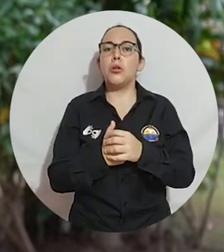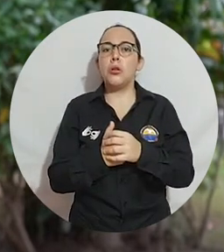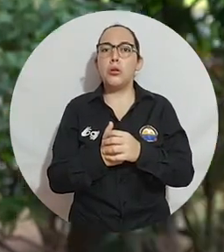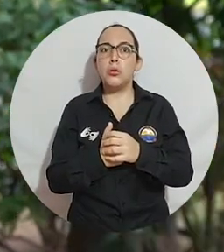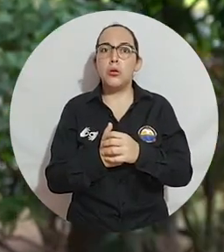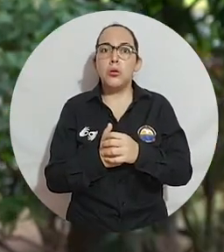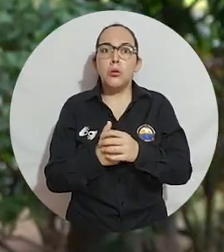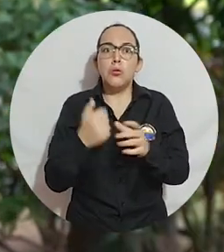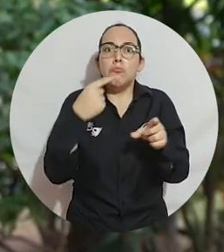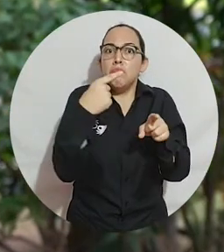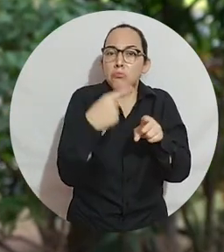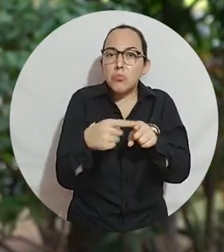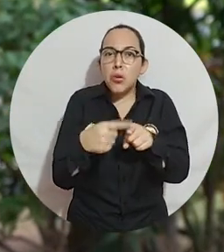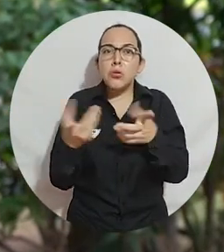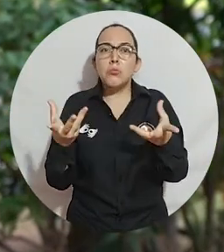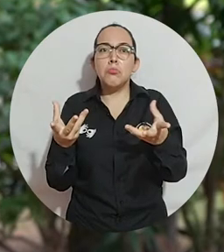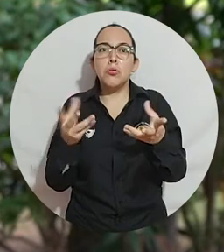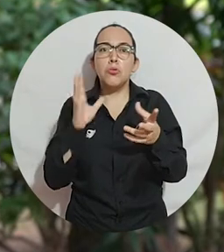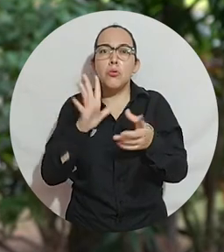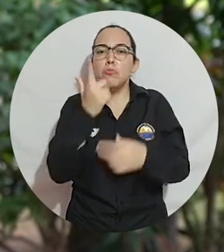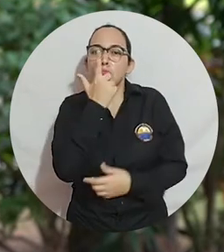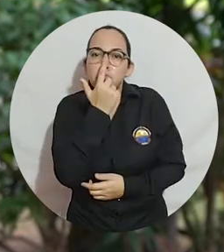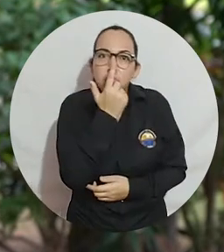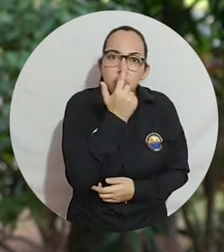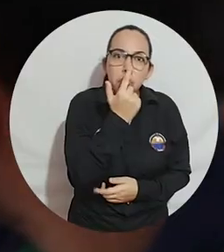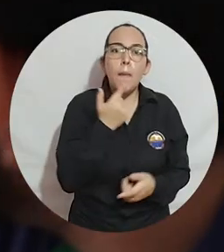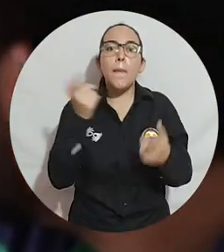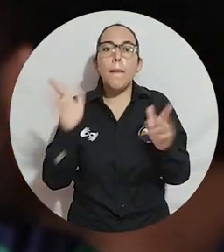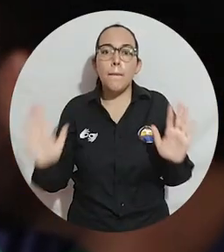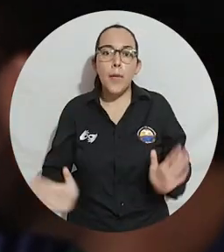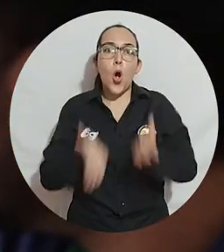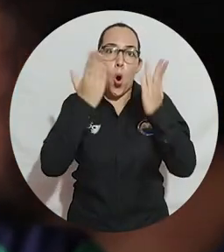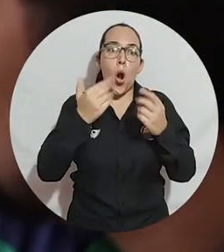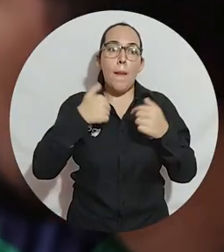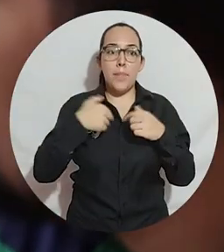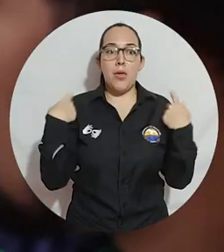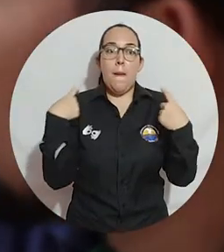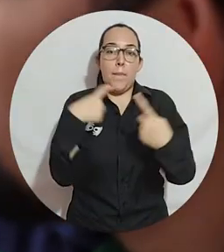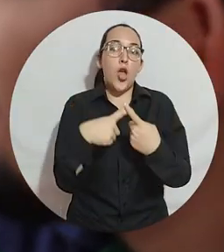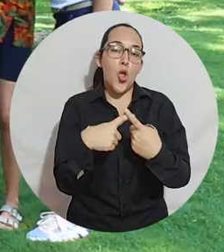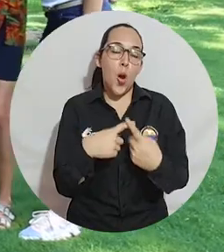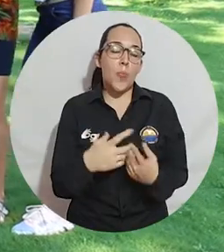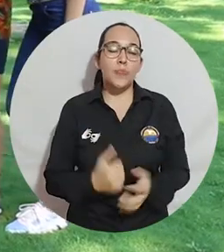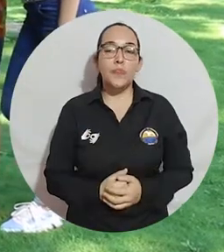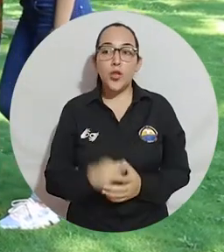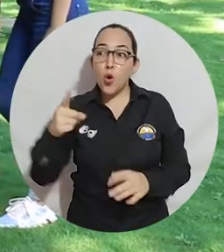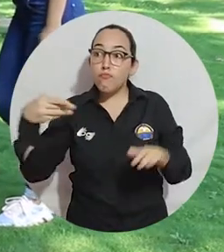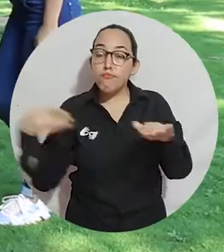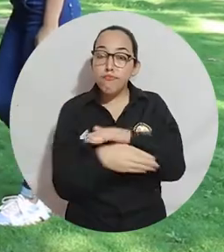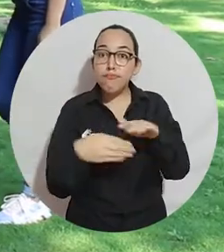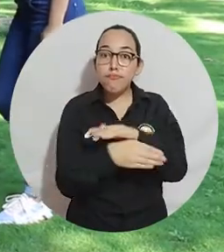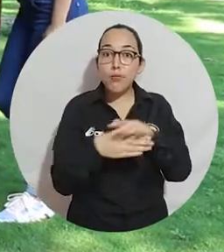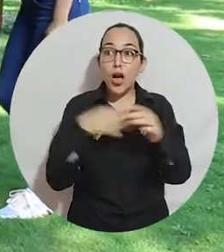arte y quería ir a un lugar donde haya el mar cerca, también mejorar mi nivel de español. La movilidad